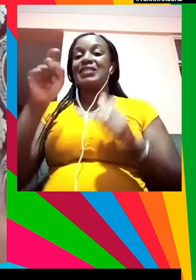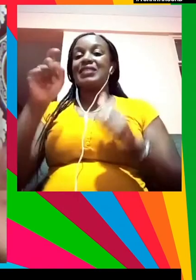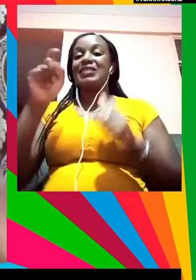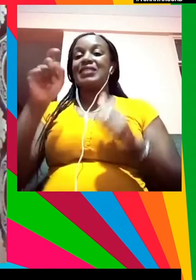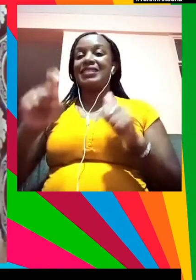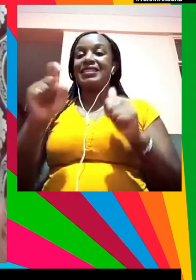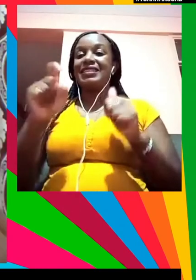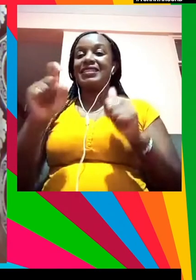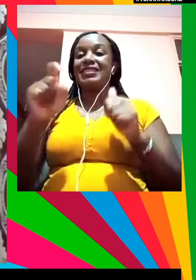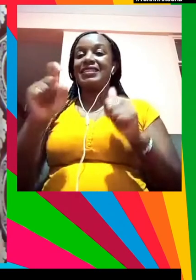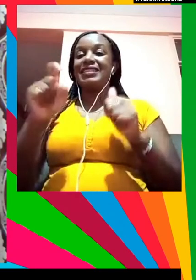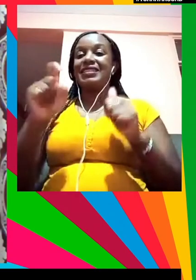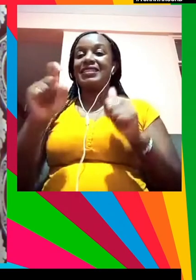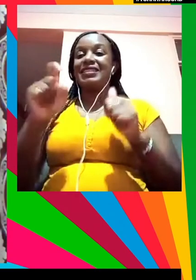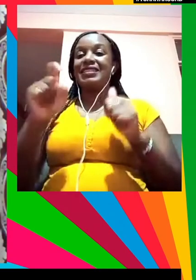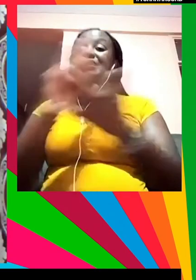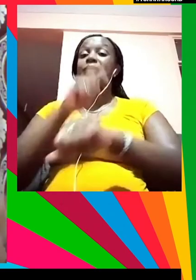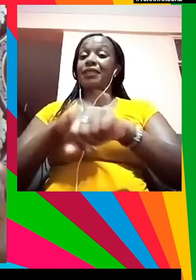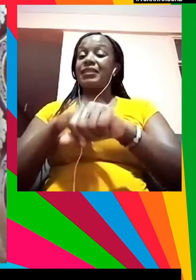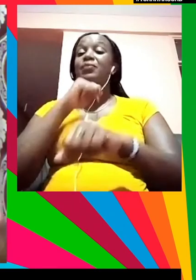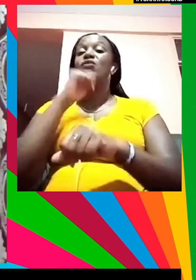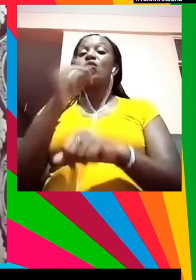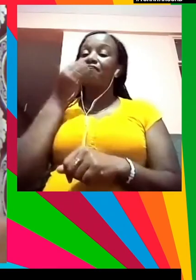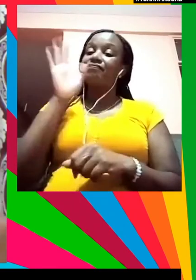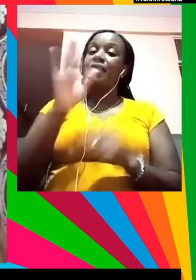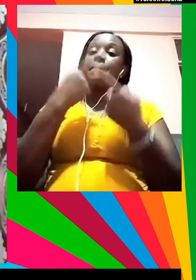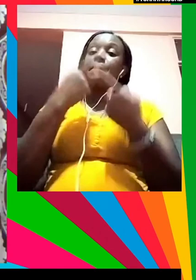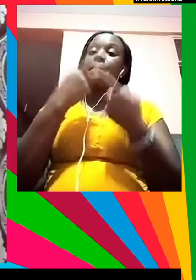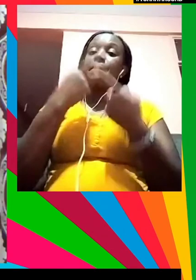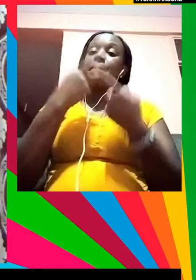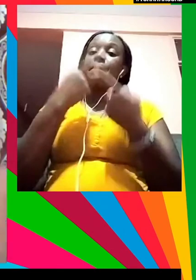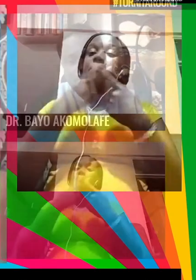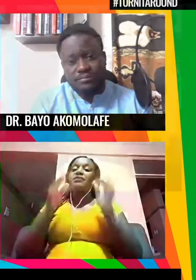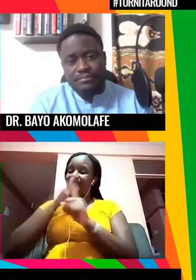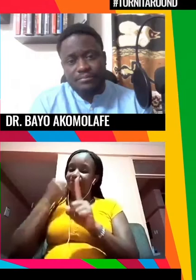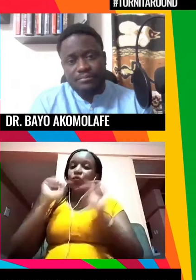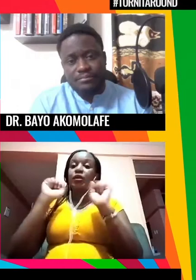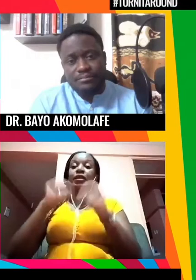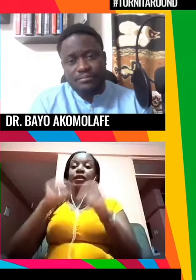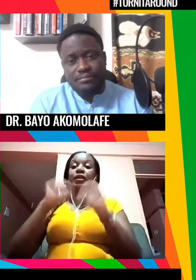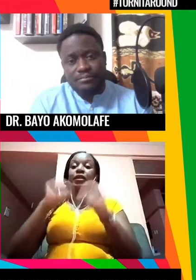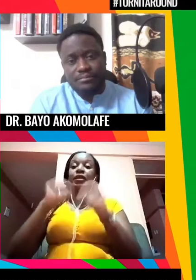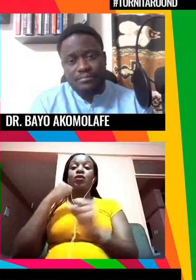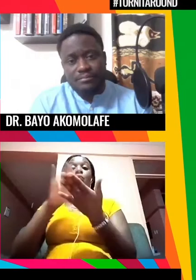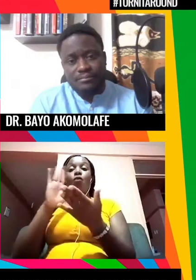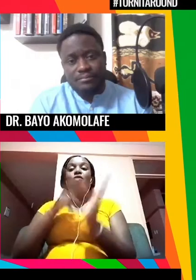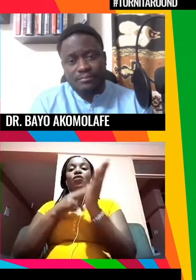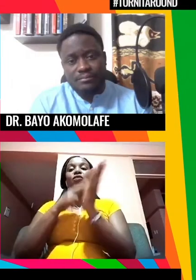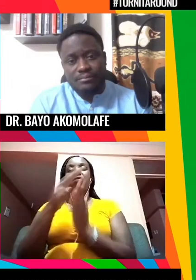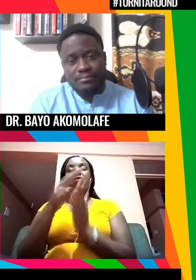y esto es esencial continuar para hacer más cosas y darnos cuenta